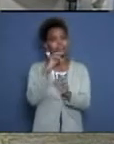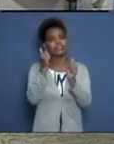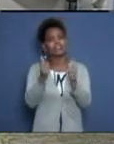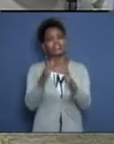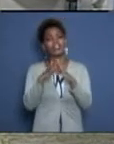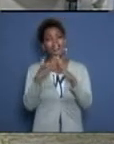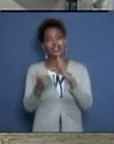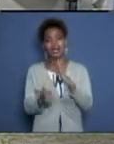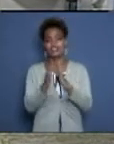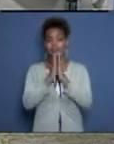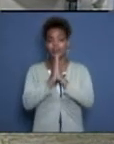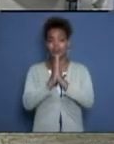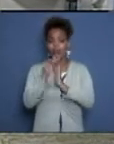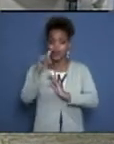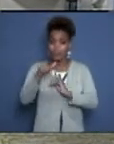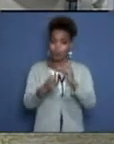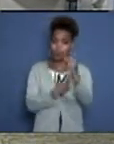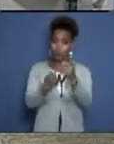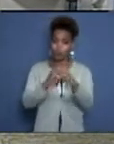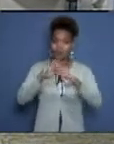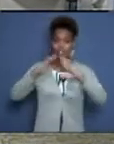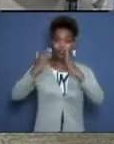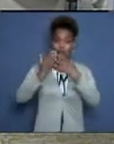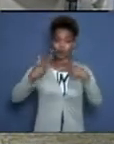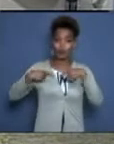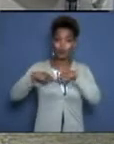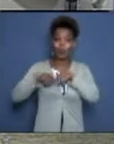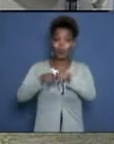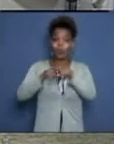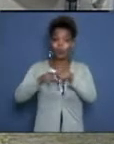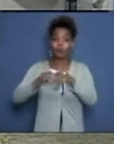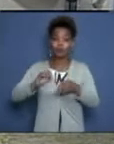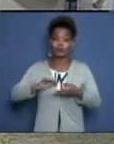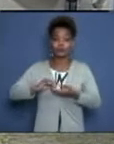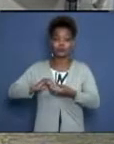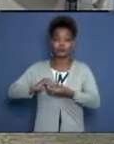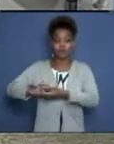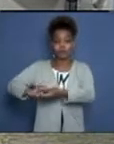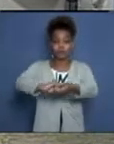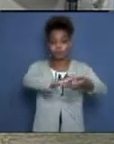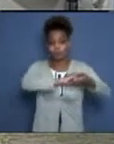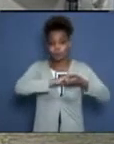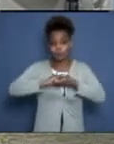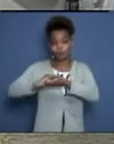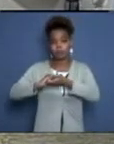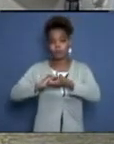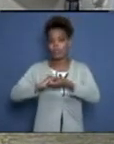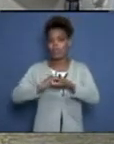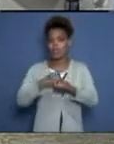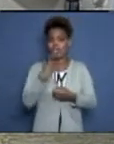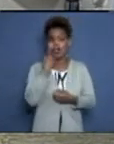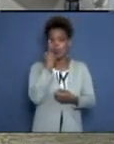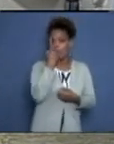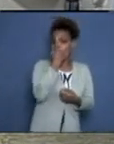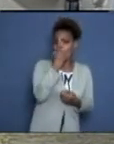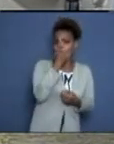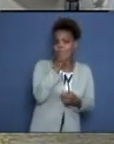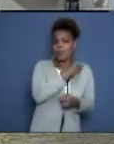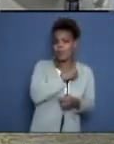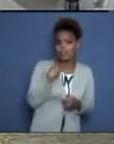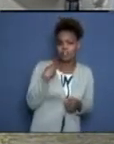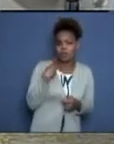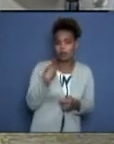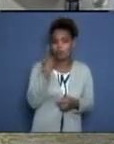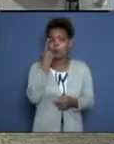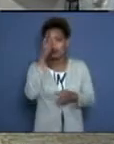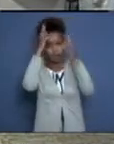Esto es una batalla que es de todo. Esto es una batalla que no solamente lo va a resolver un médico o una enfermera aislado. Tiene que ser con